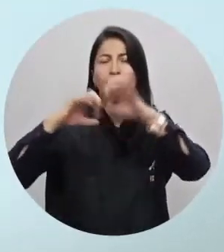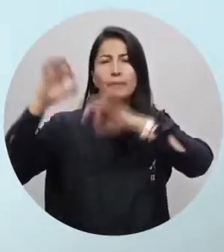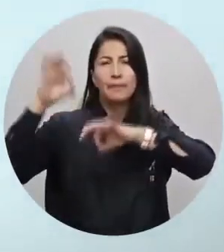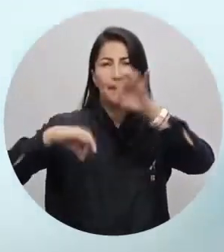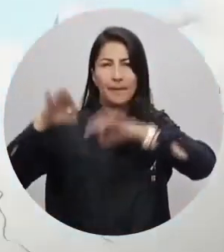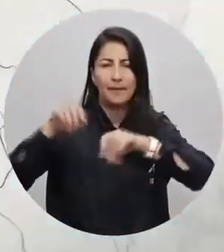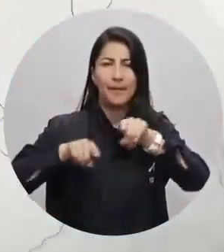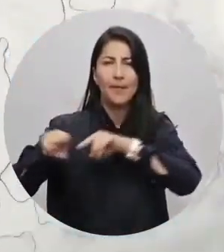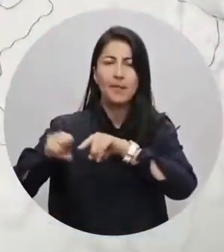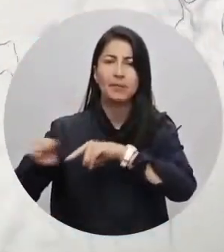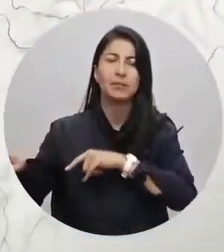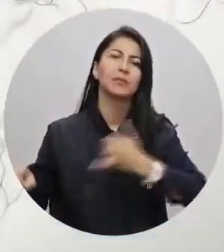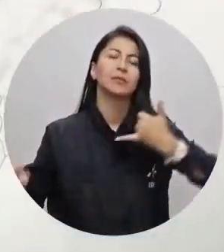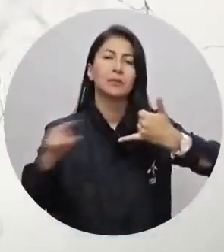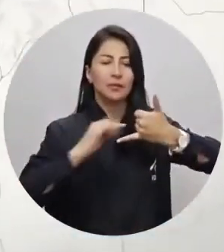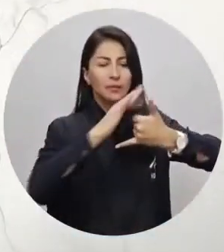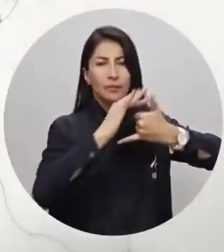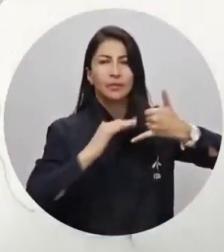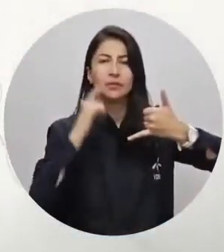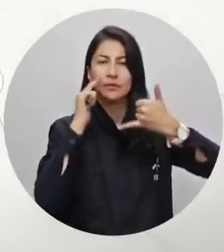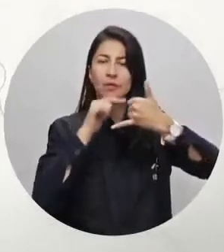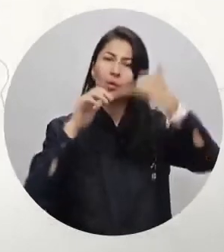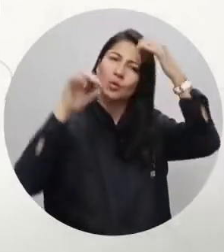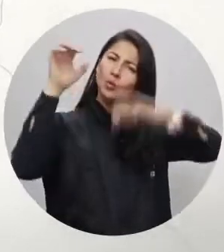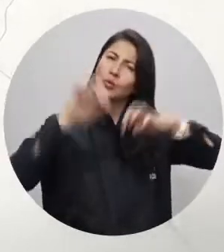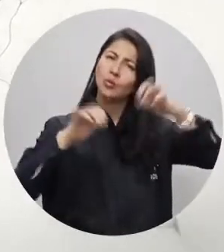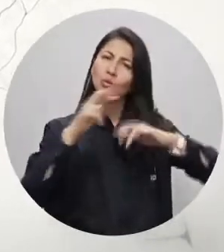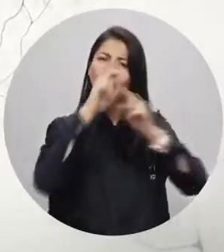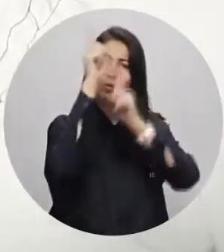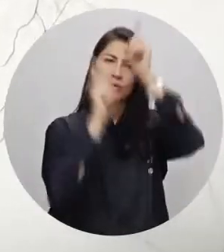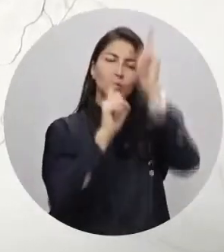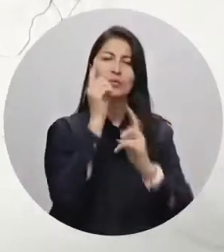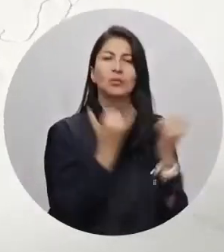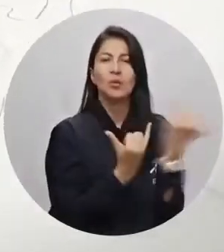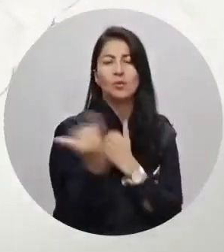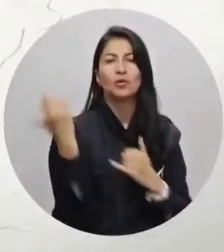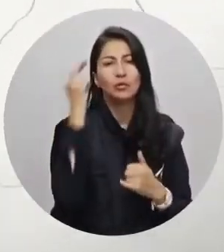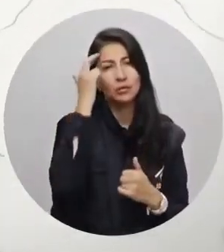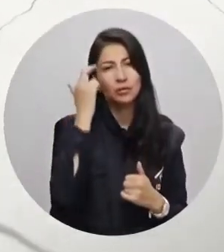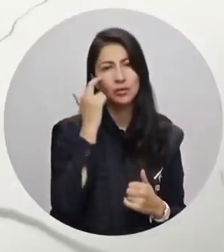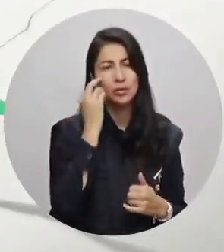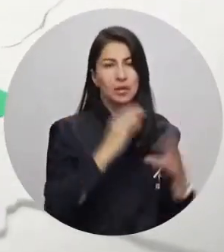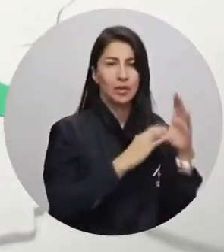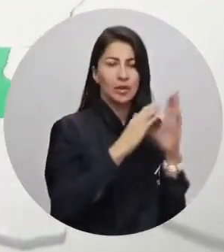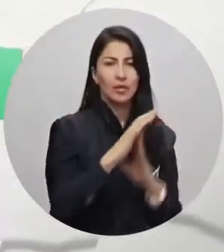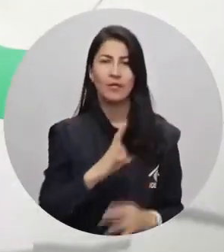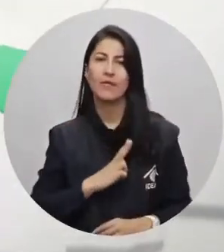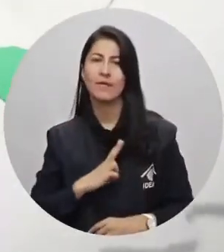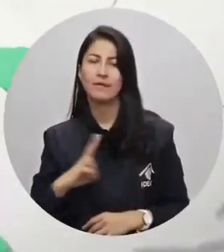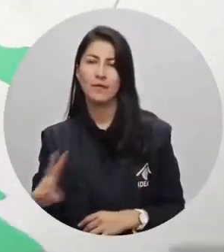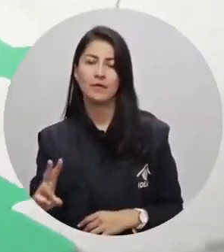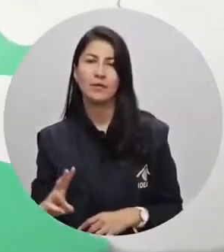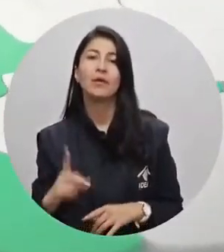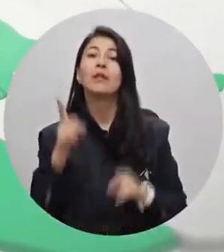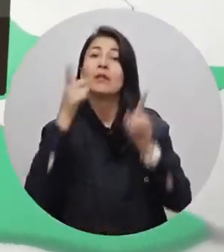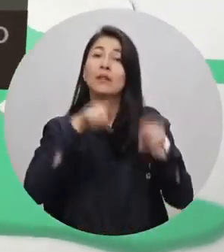nublado con lloviznas. En el litoral pacífico se pronostican lluvias eléctricas a la altura de Chocó, Cauca y Valle del Cauca. A la